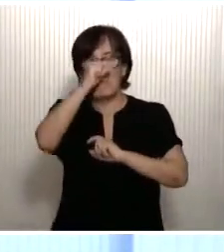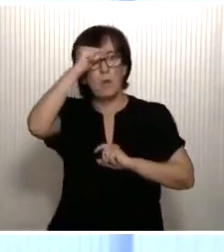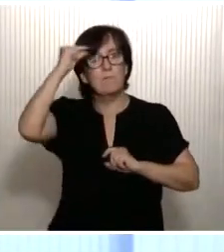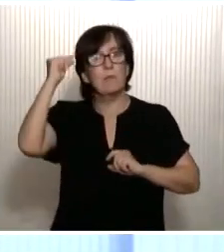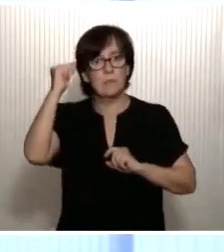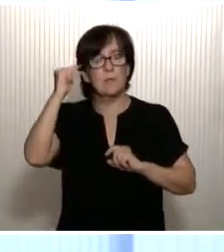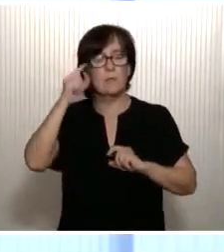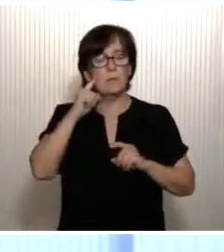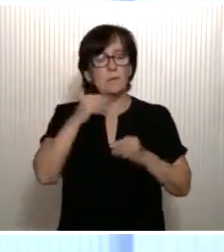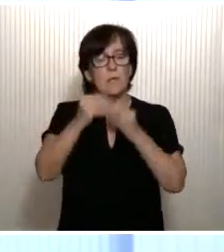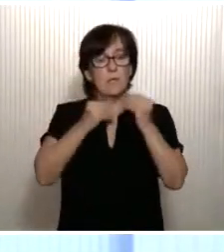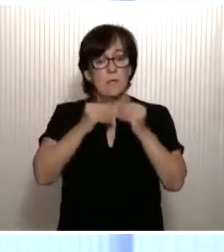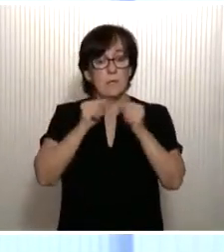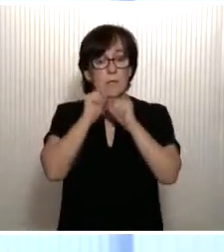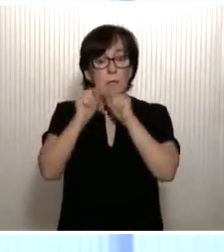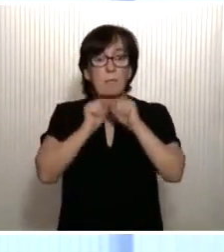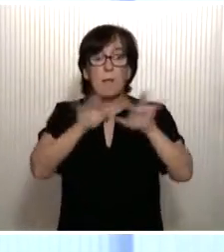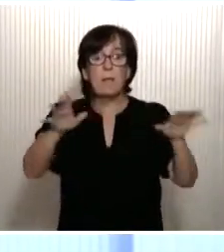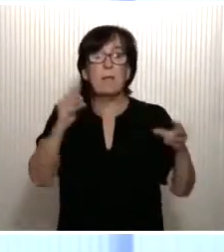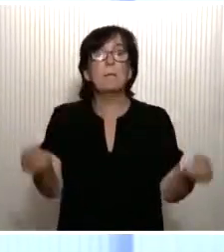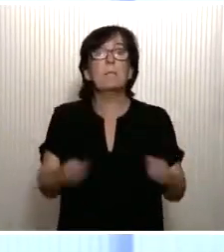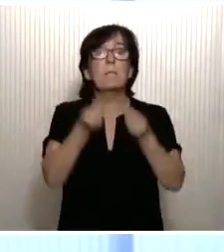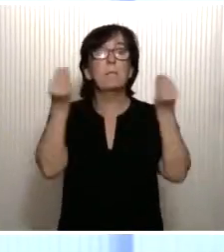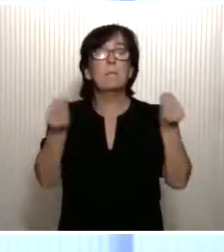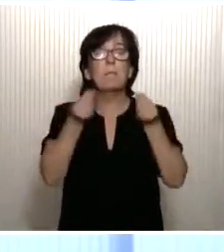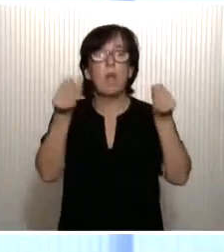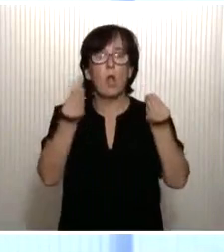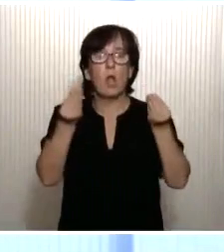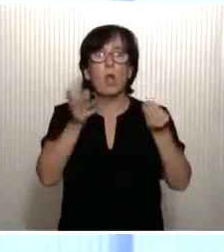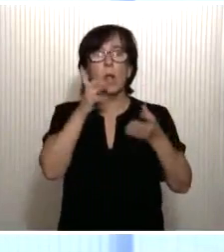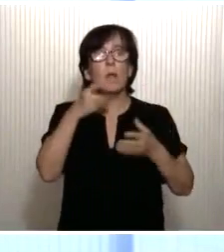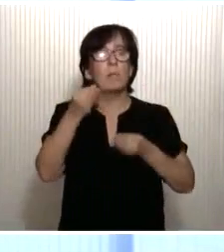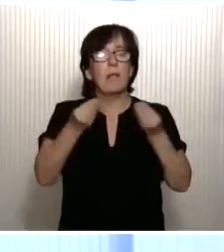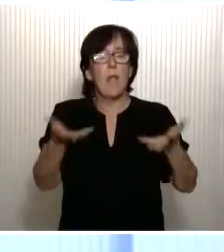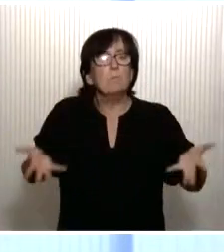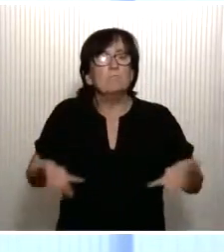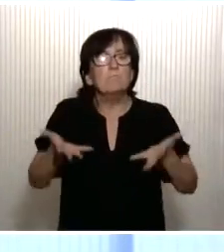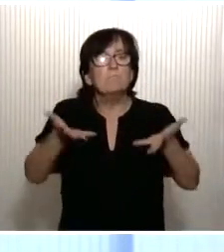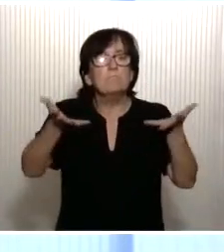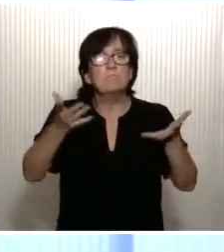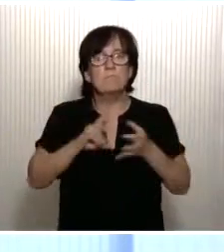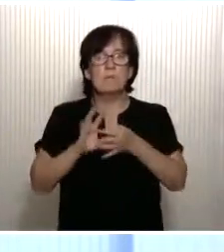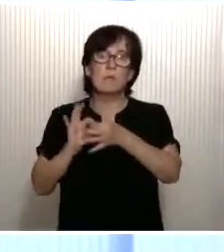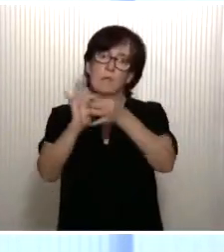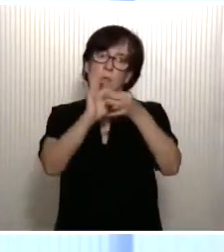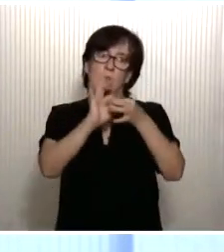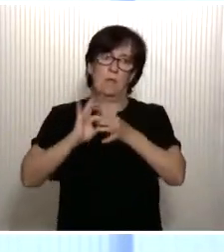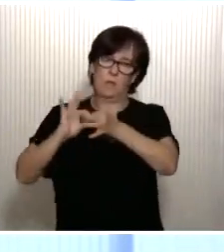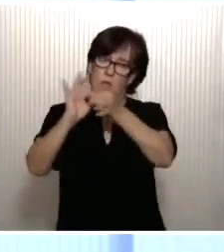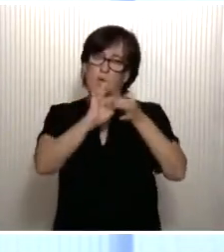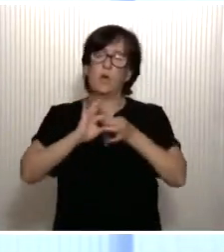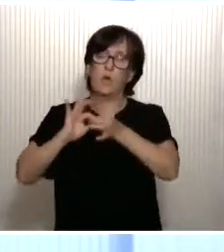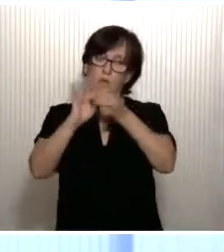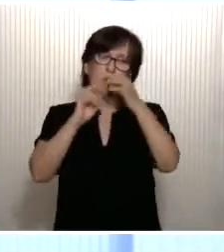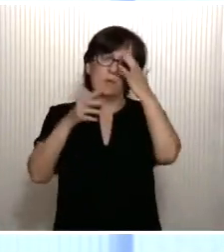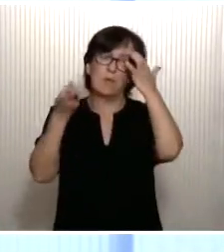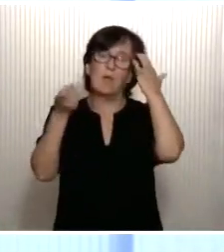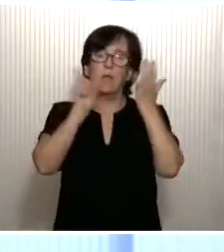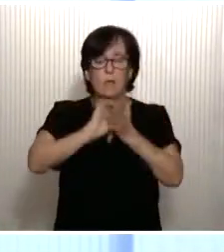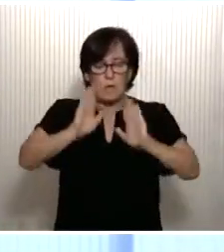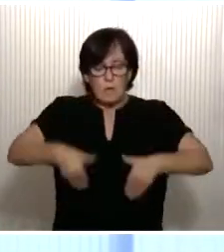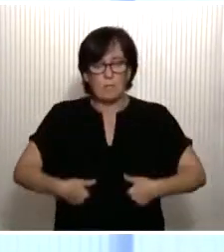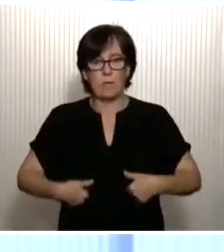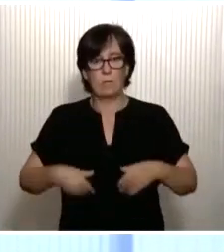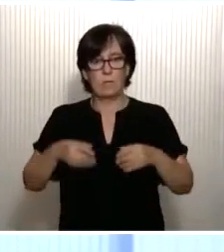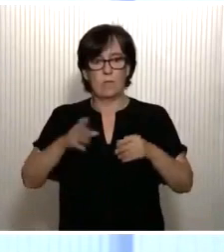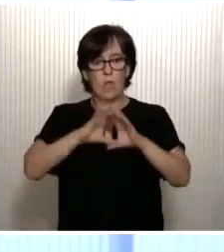que imprime la pandemia, mejor que ninguna otra, para impulsar la cohesión territorial. Debemos devolver al mundo rural e